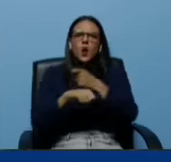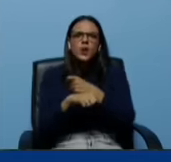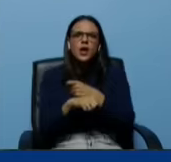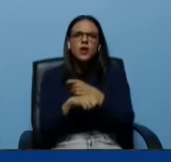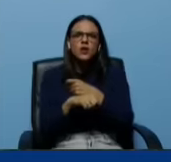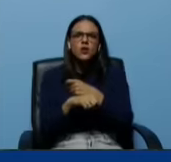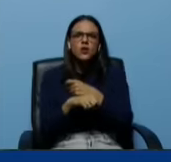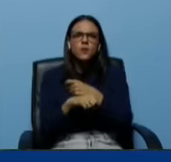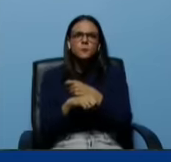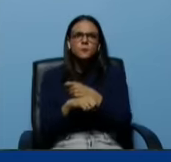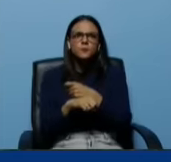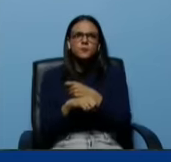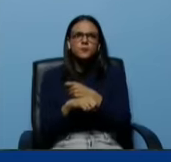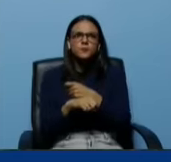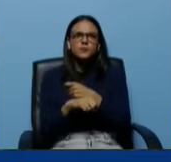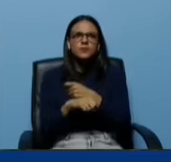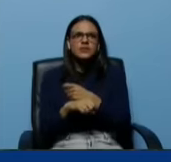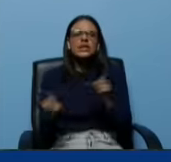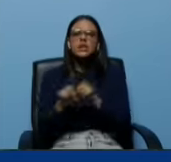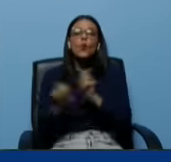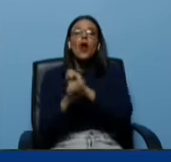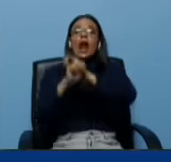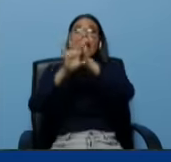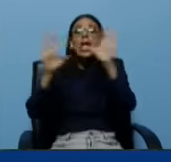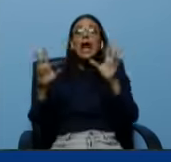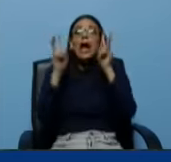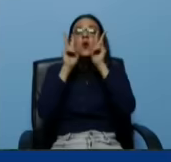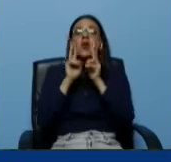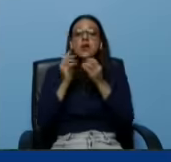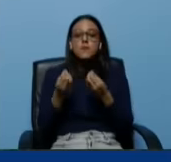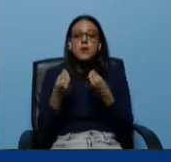muy claros, muy limpios.